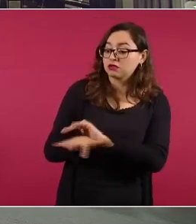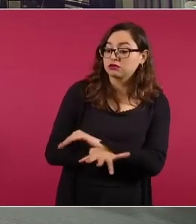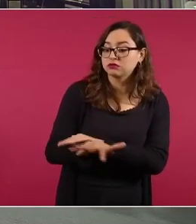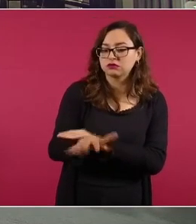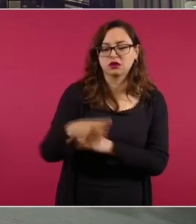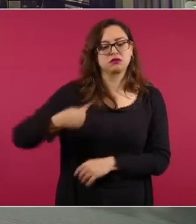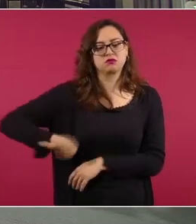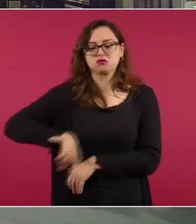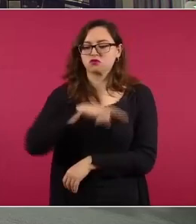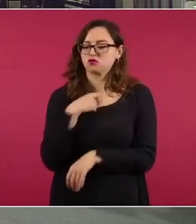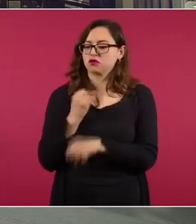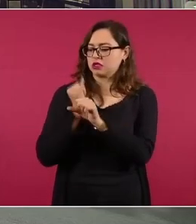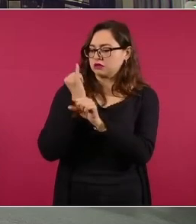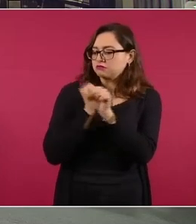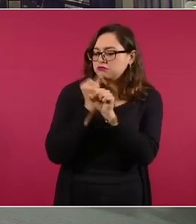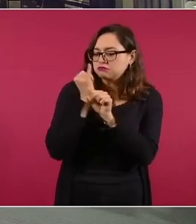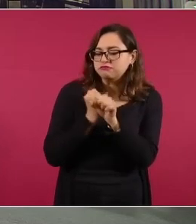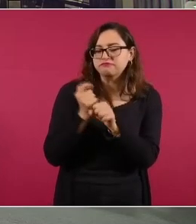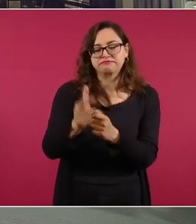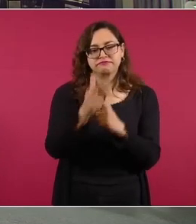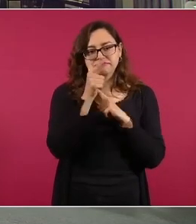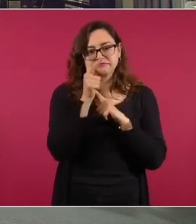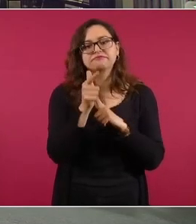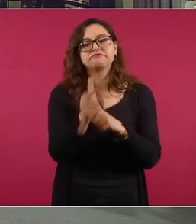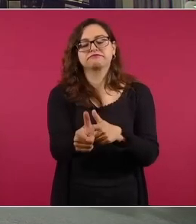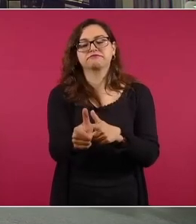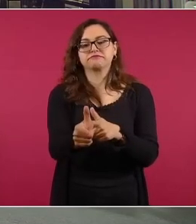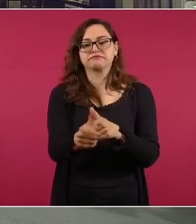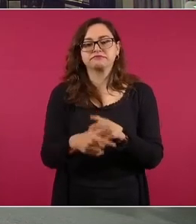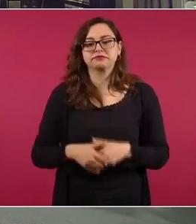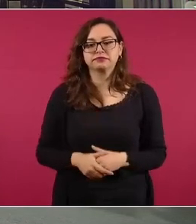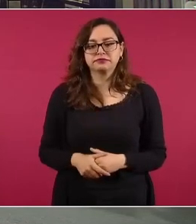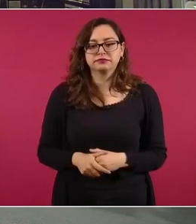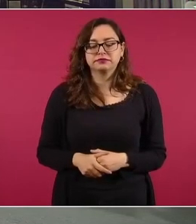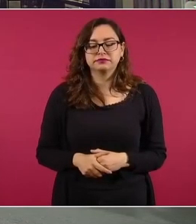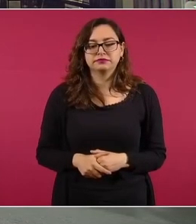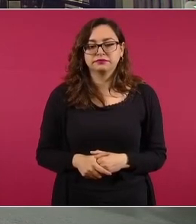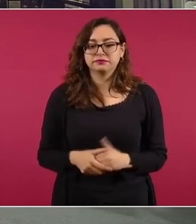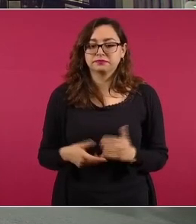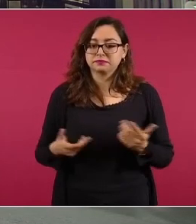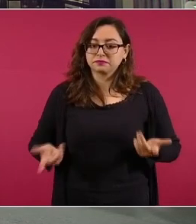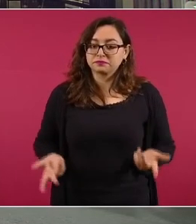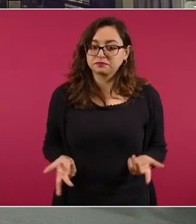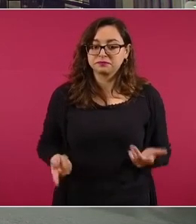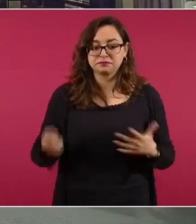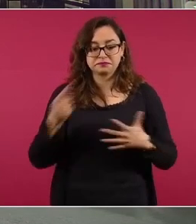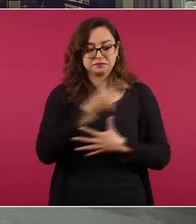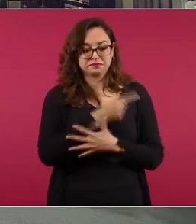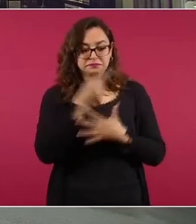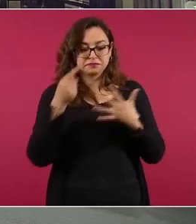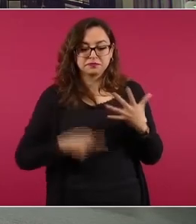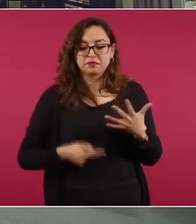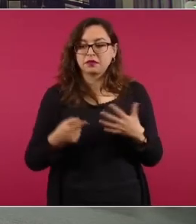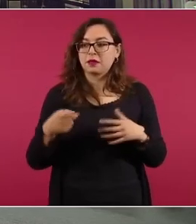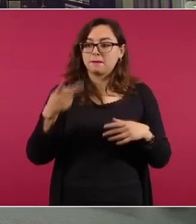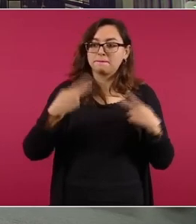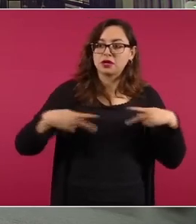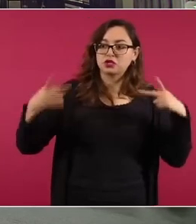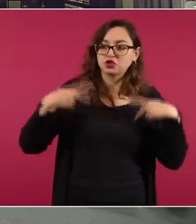vamos a que se ejecuten todas las órdenes de aprehensión